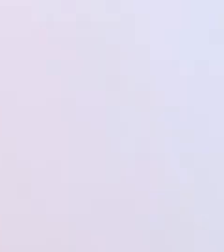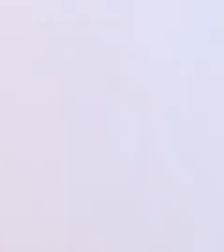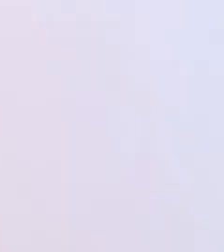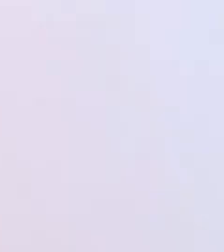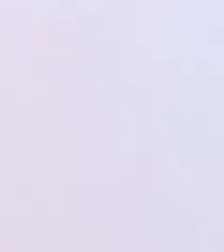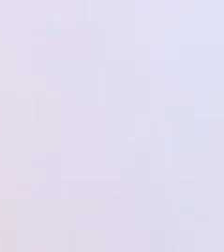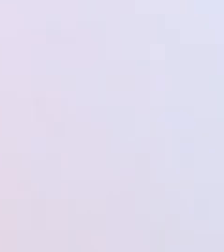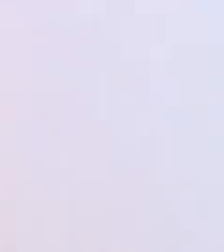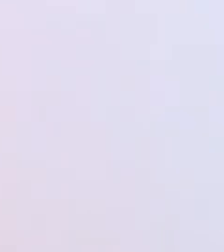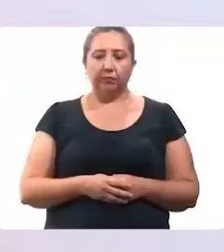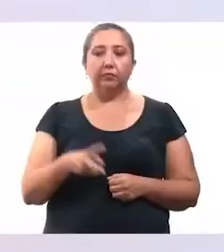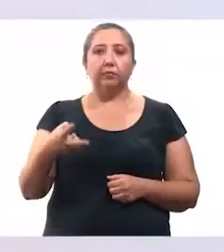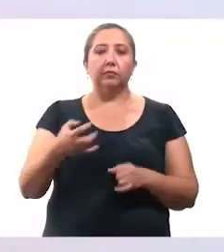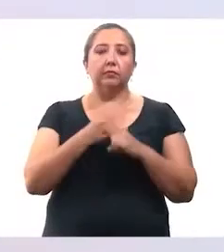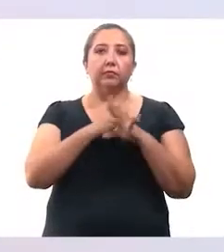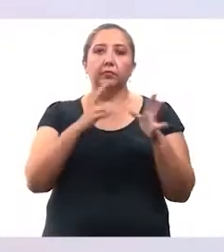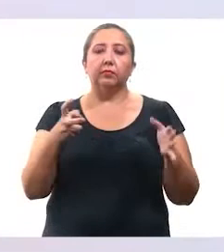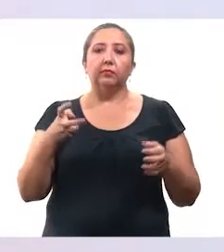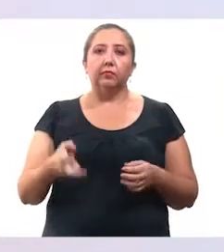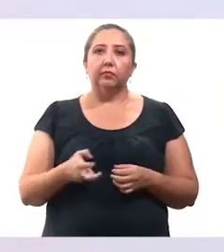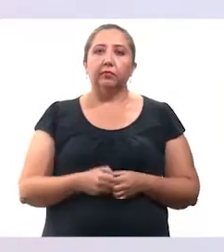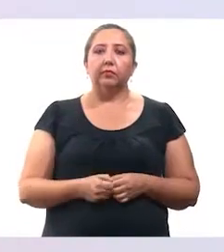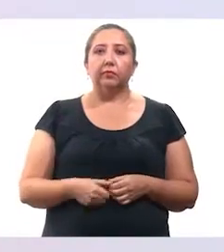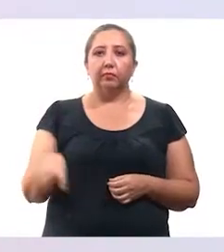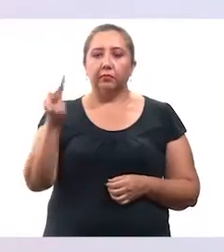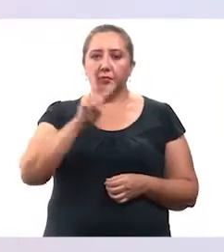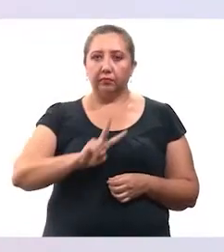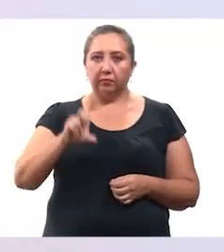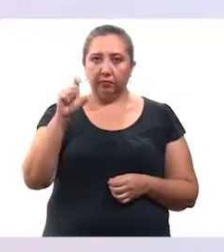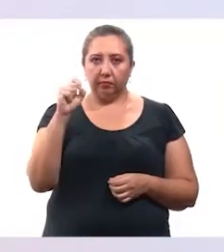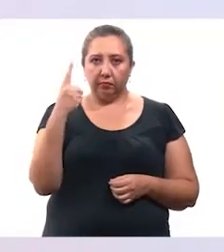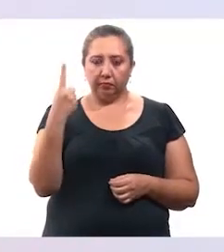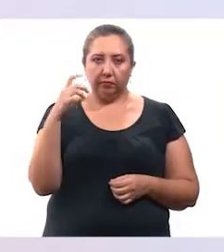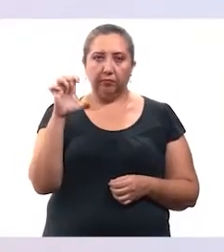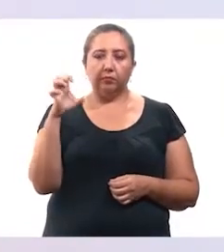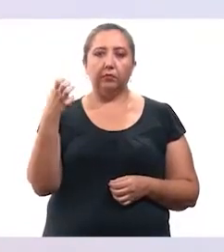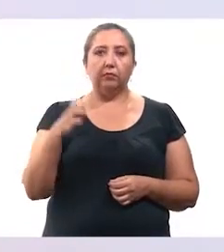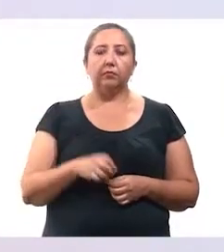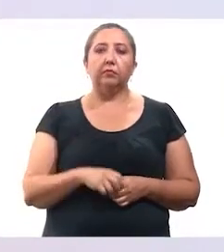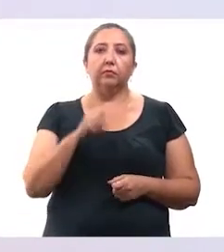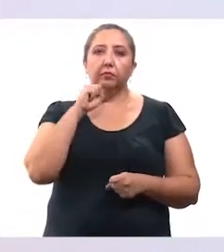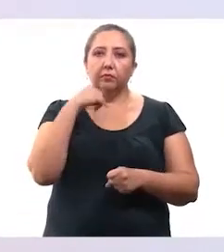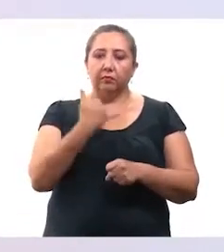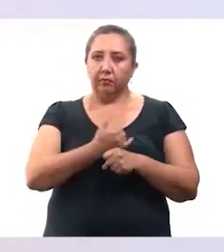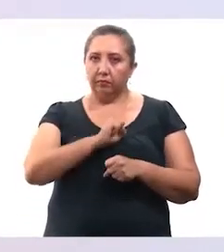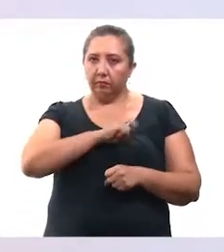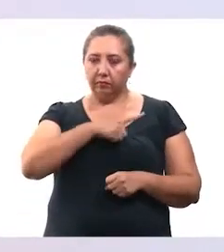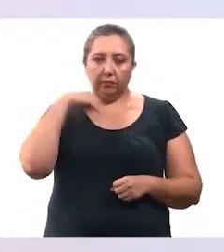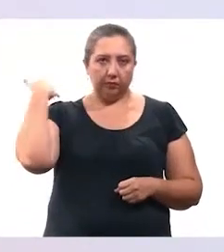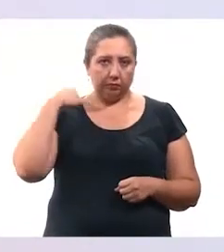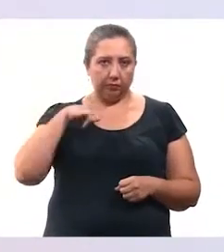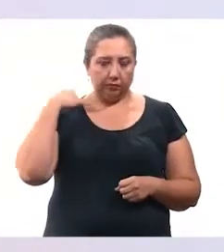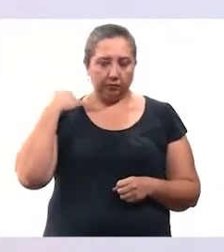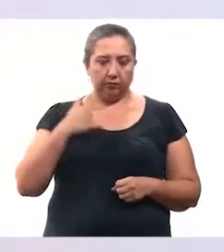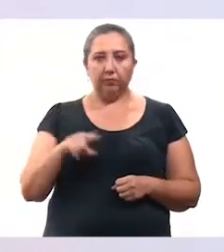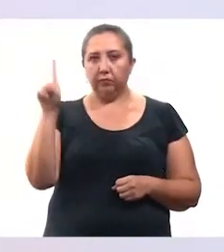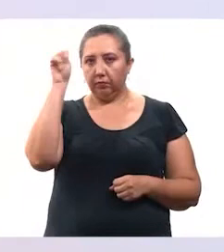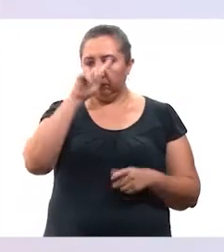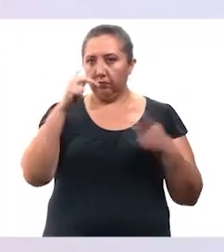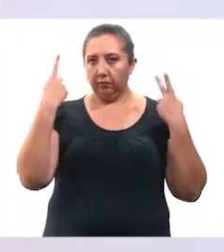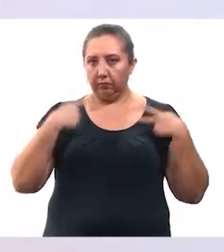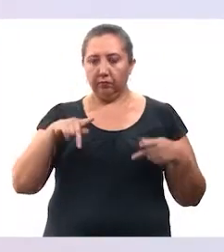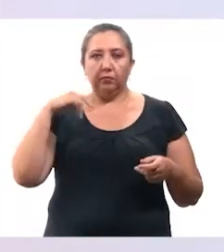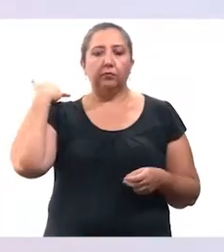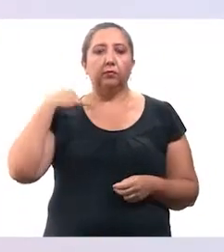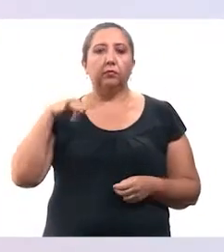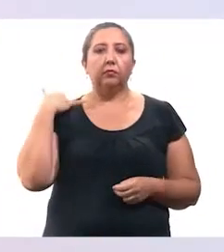piscio betan cheñetel noco, guapaño letao, tumen ojeltane matukanantikmak tile omikrono. Leolale, tial kalantik